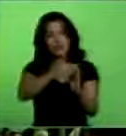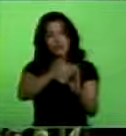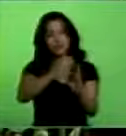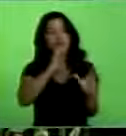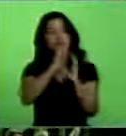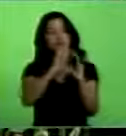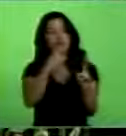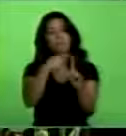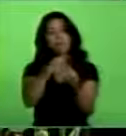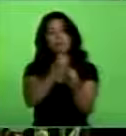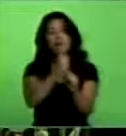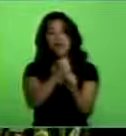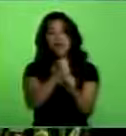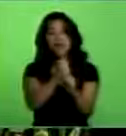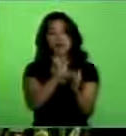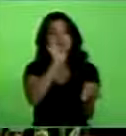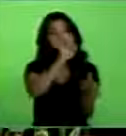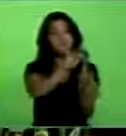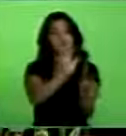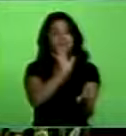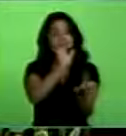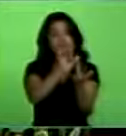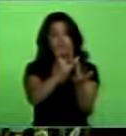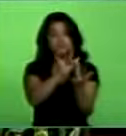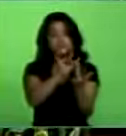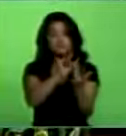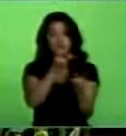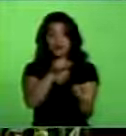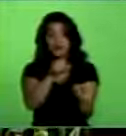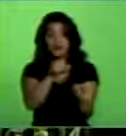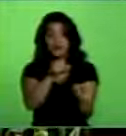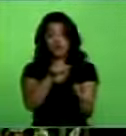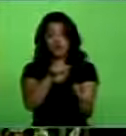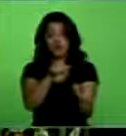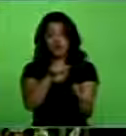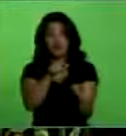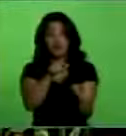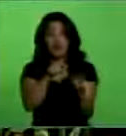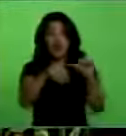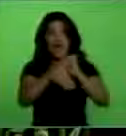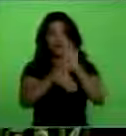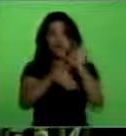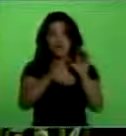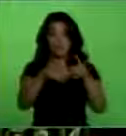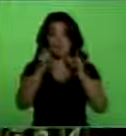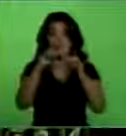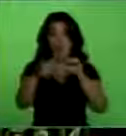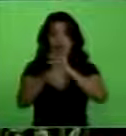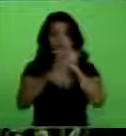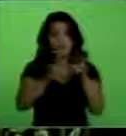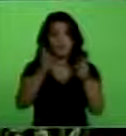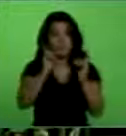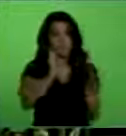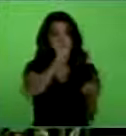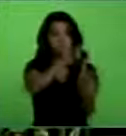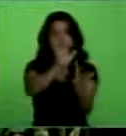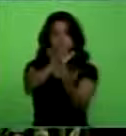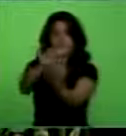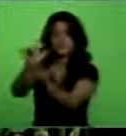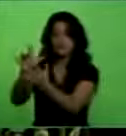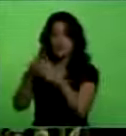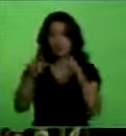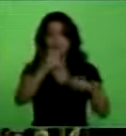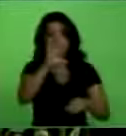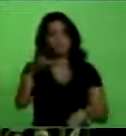productivo, creativo, con el ALBA. Imagínense ustedes, hasta dónde podemos llegar.